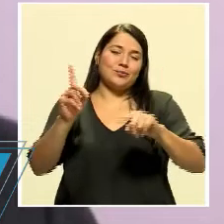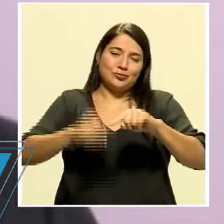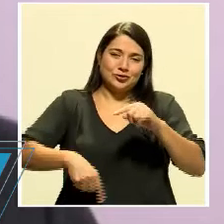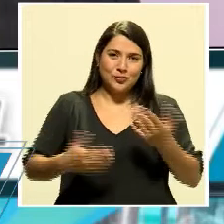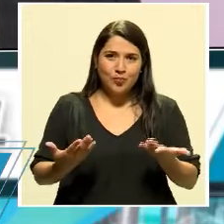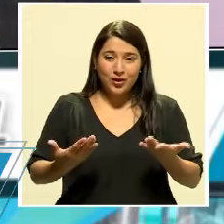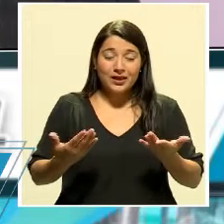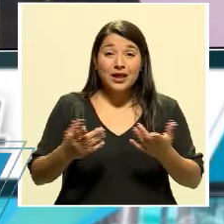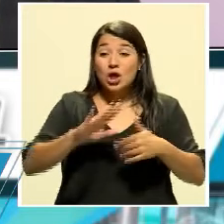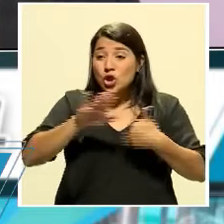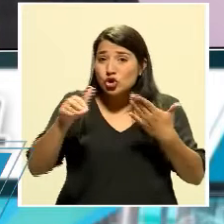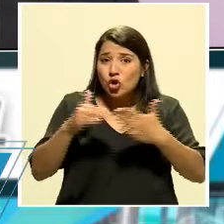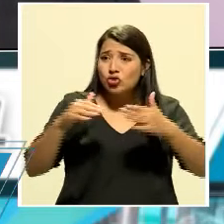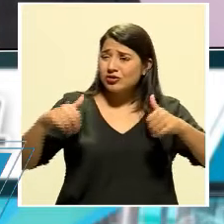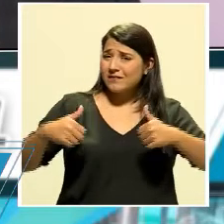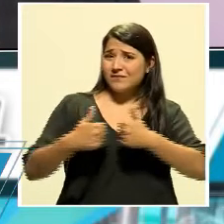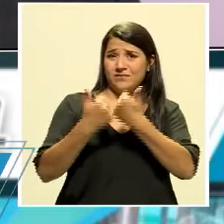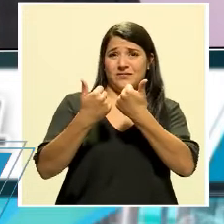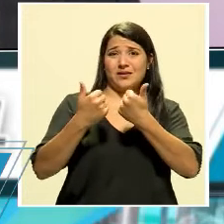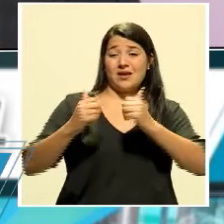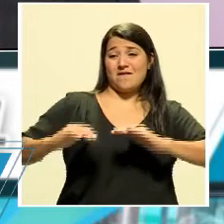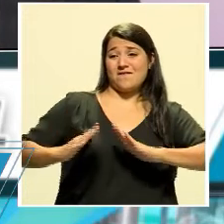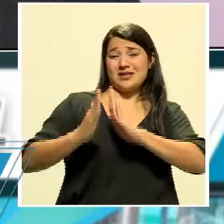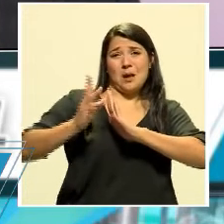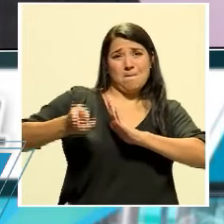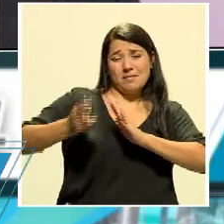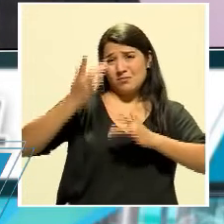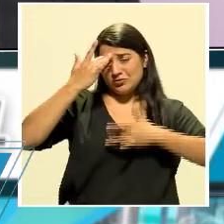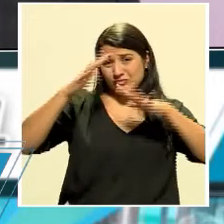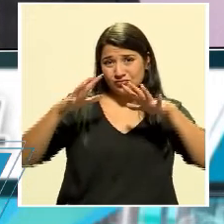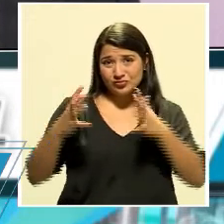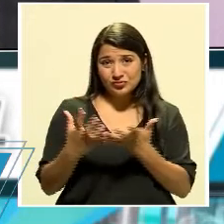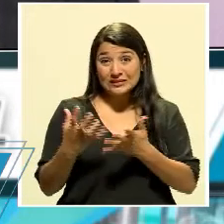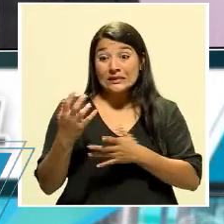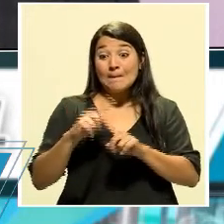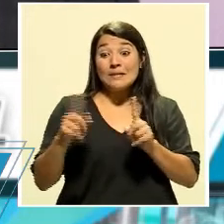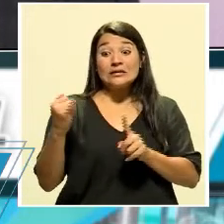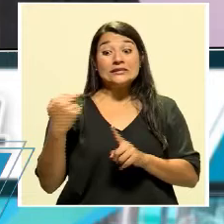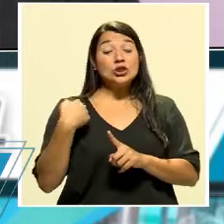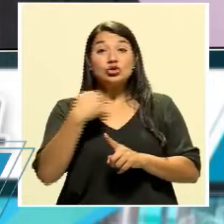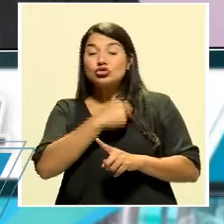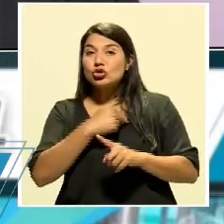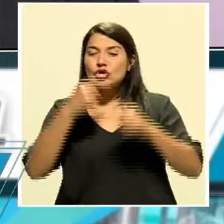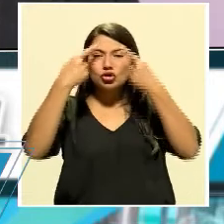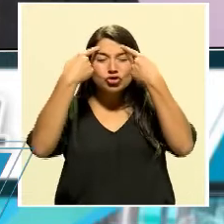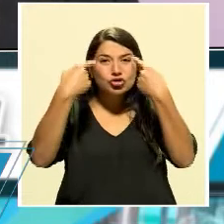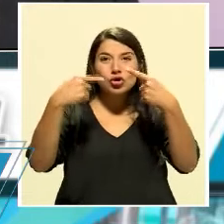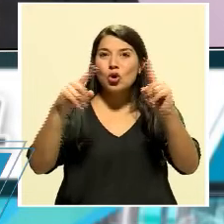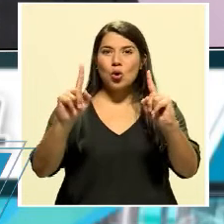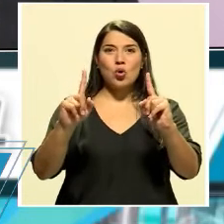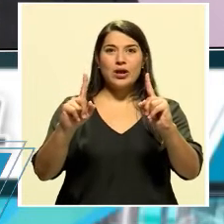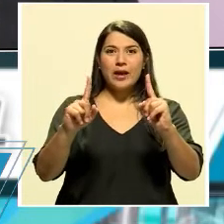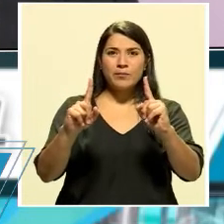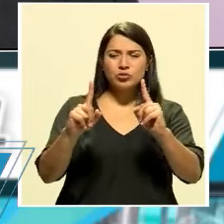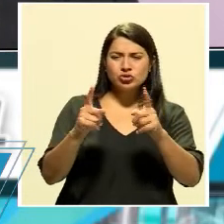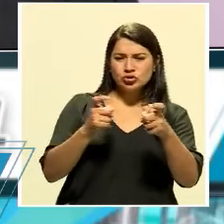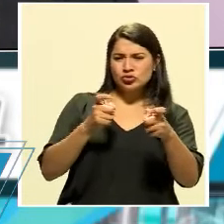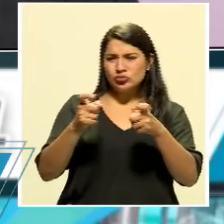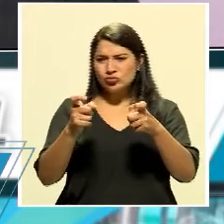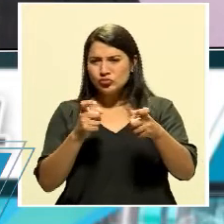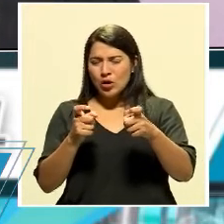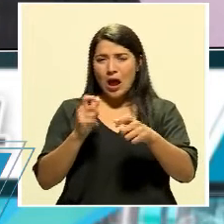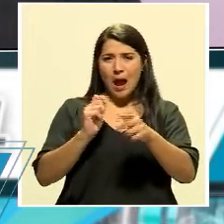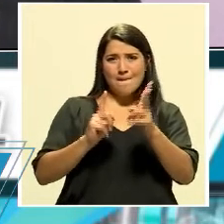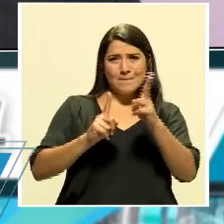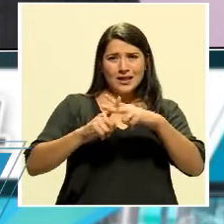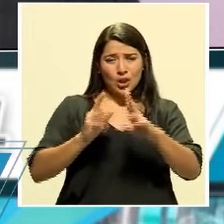nos unimos, si no logramos seguir en esa ruta sanitaria de cuidado, de estar aplicando protocolos, de los protocolos propios,